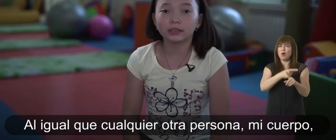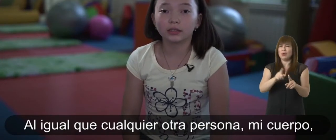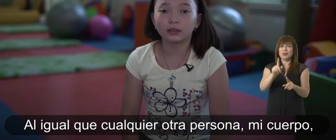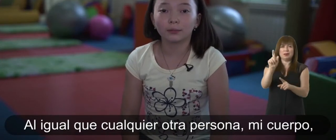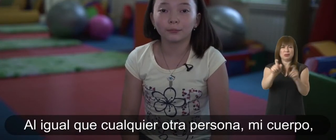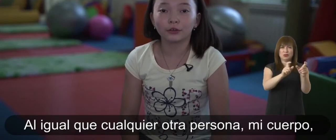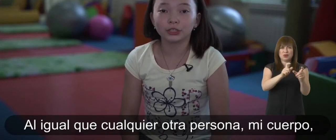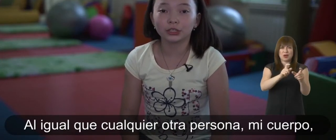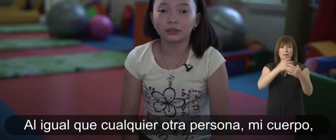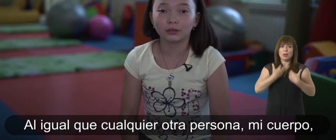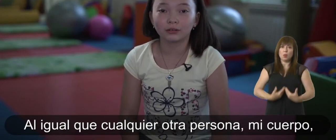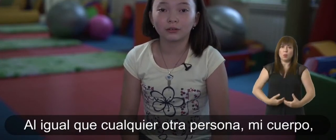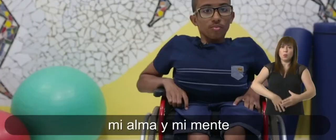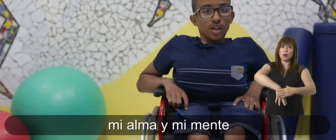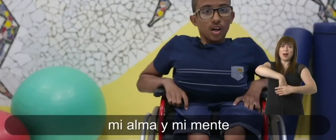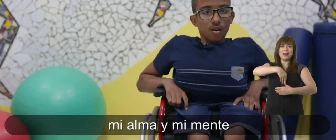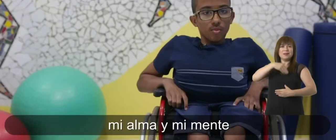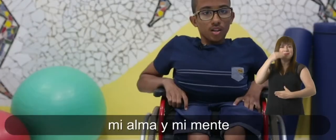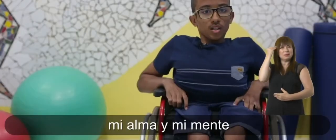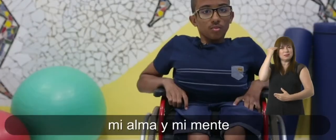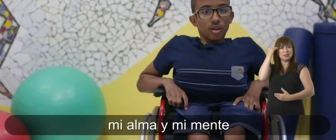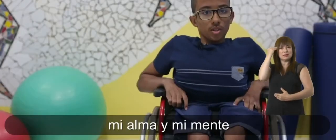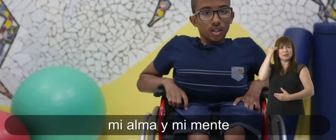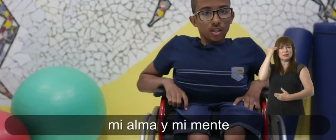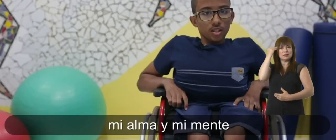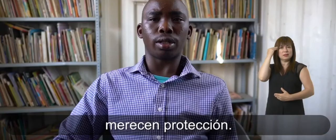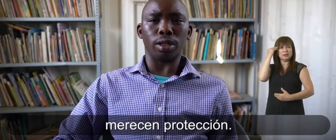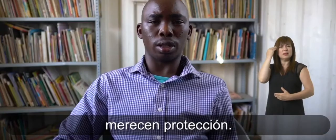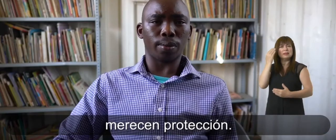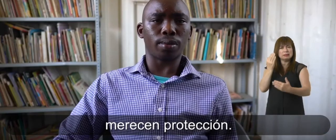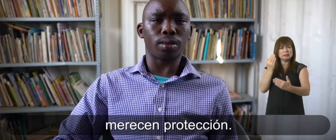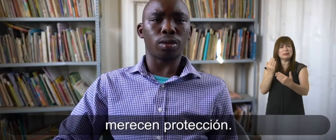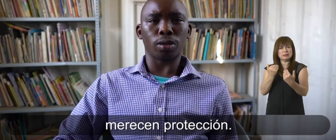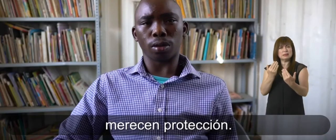que cualquier otra persona. Mi cuerpo, mi alma y mi mente